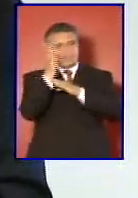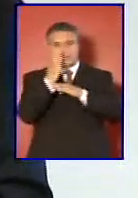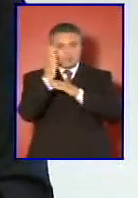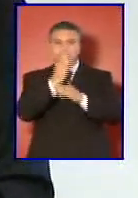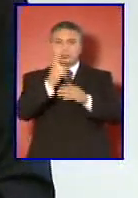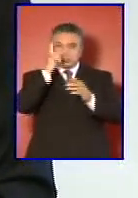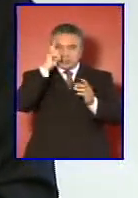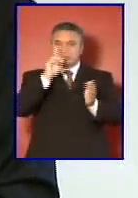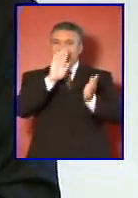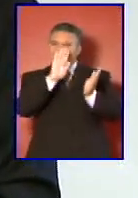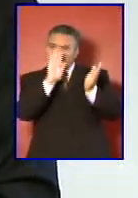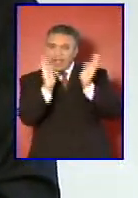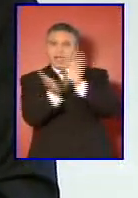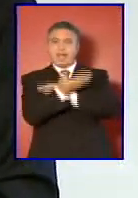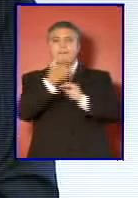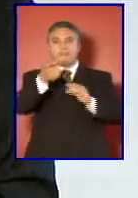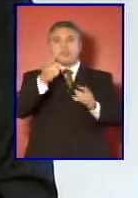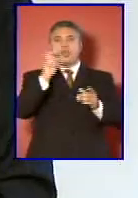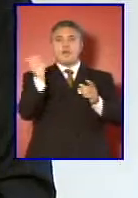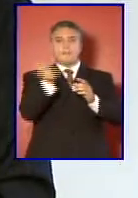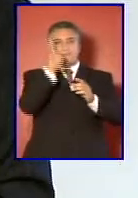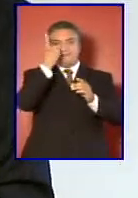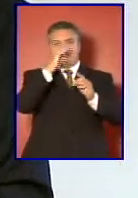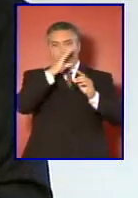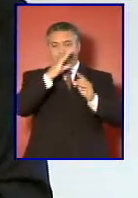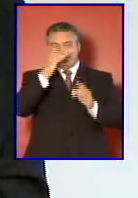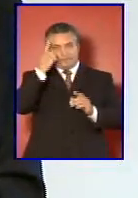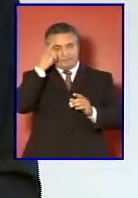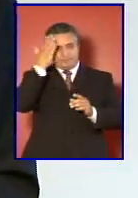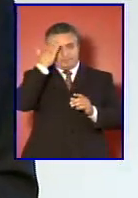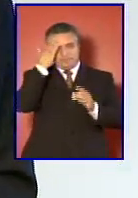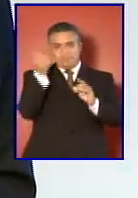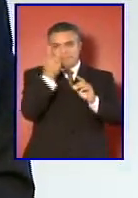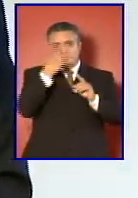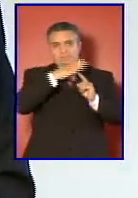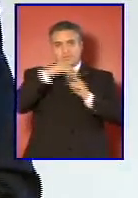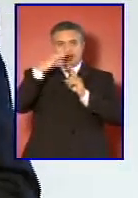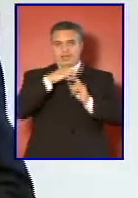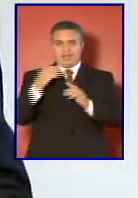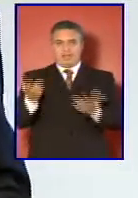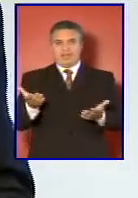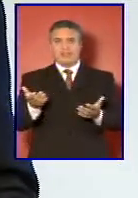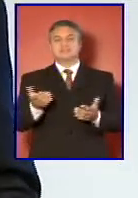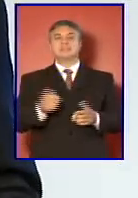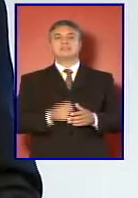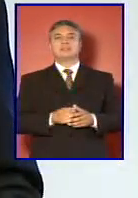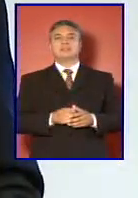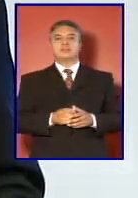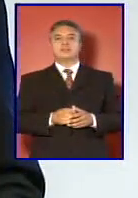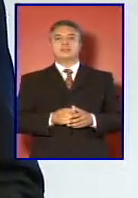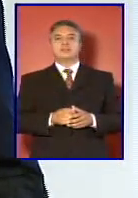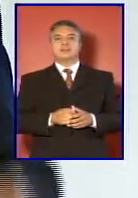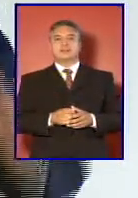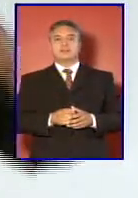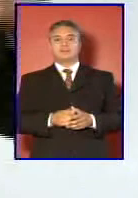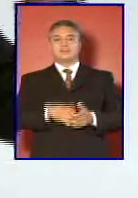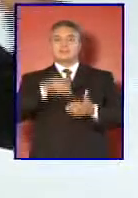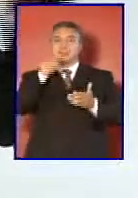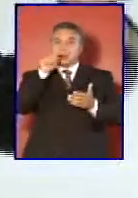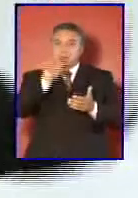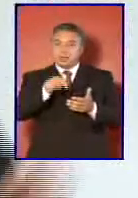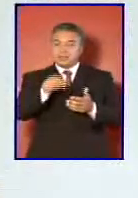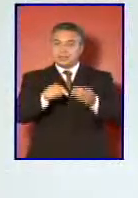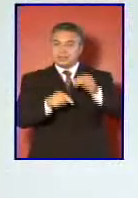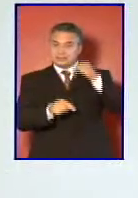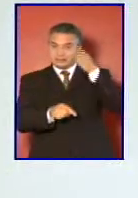cambio de las prioridades para involucrarlos en la emergencia y en la ayuda humanitaria. Estas